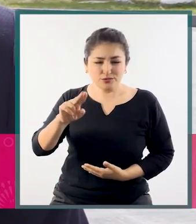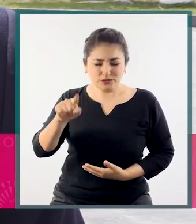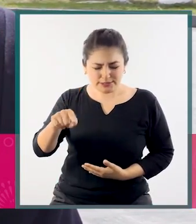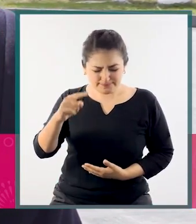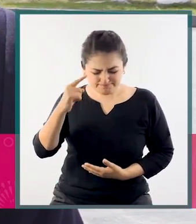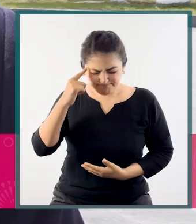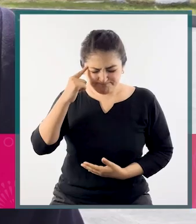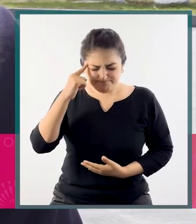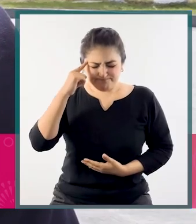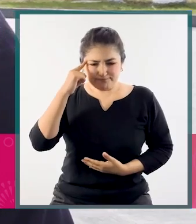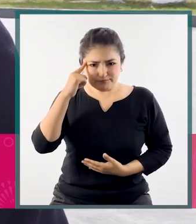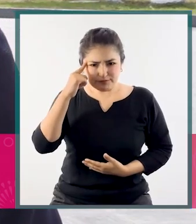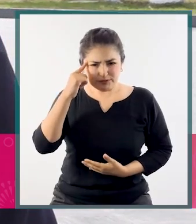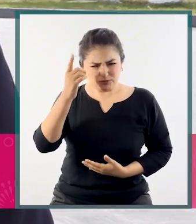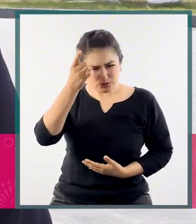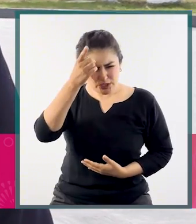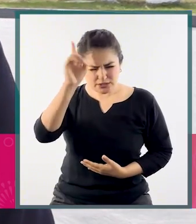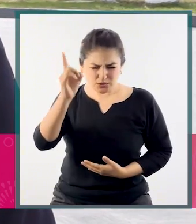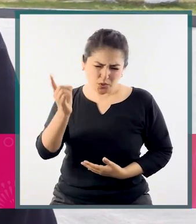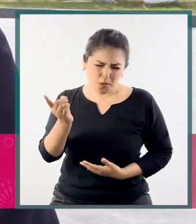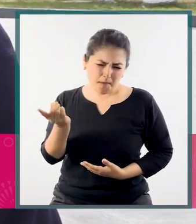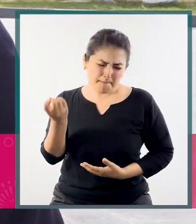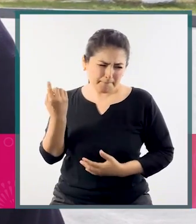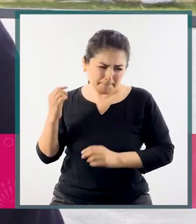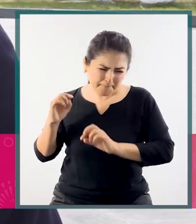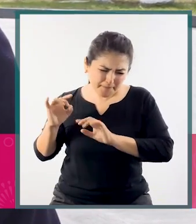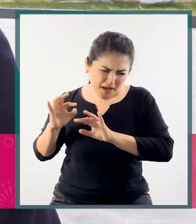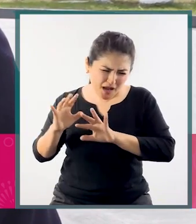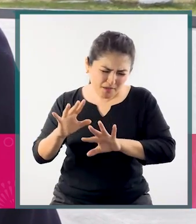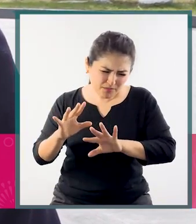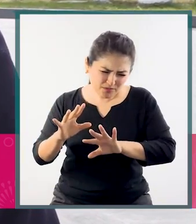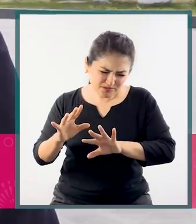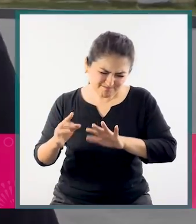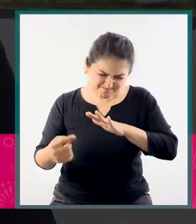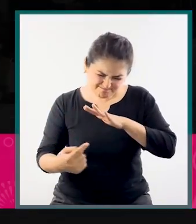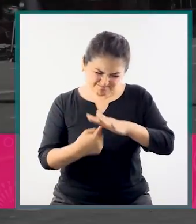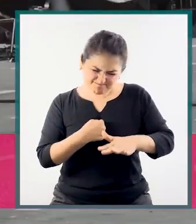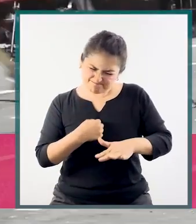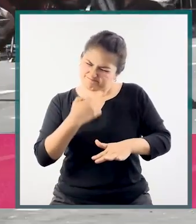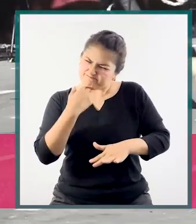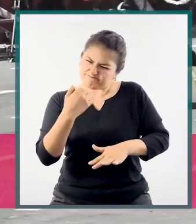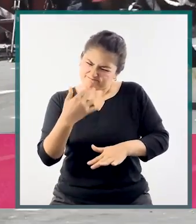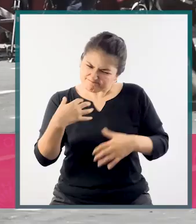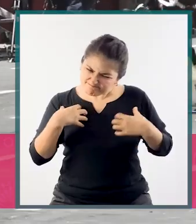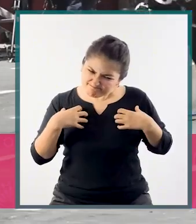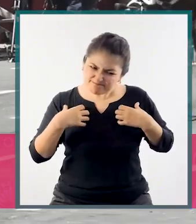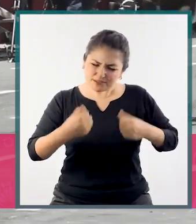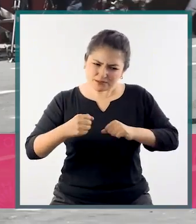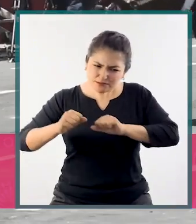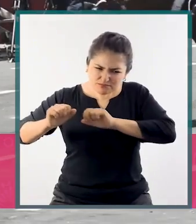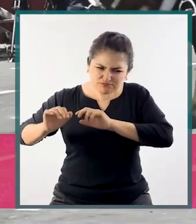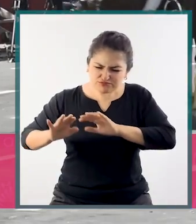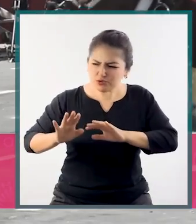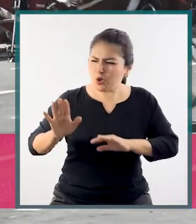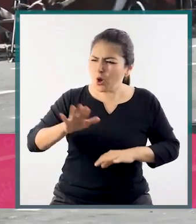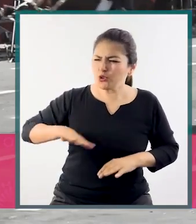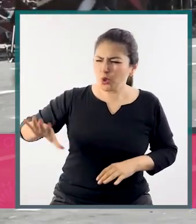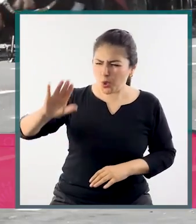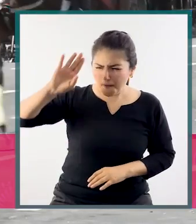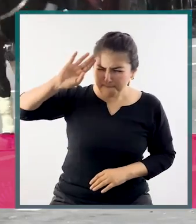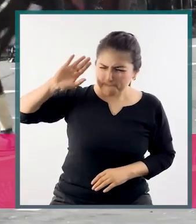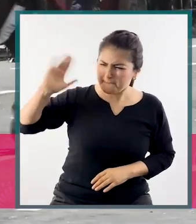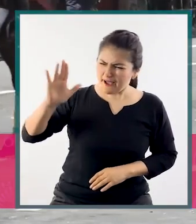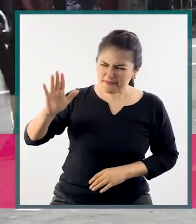decisión histórica de atacar, pese a saber que se jugaba la vida. Y es así como da la orden